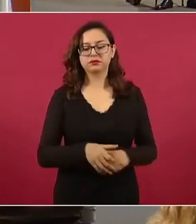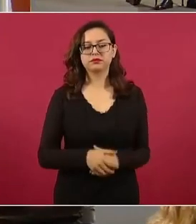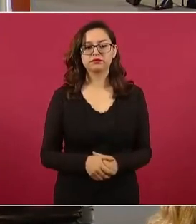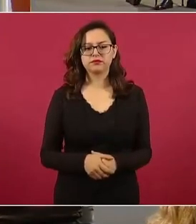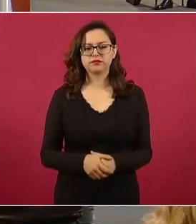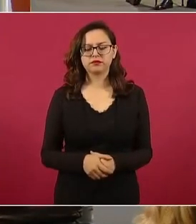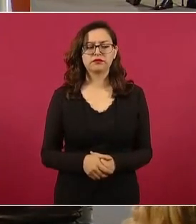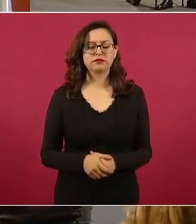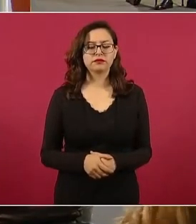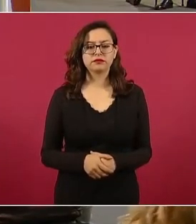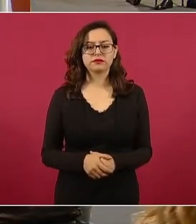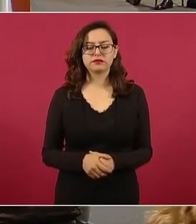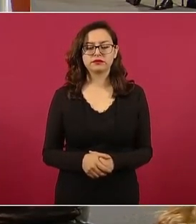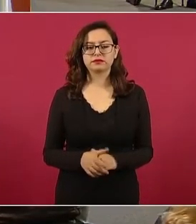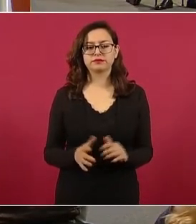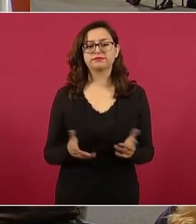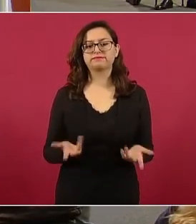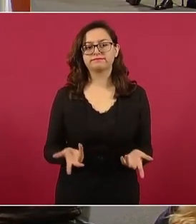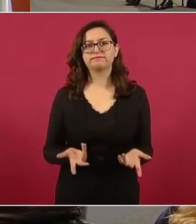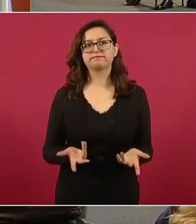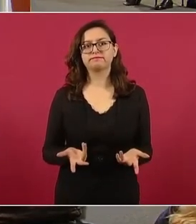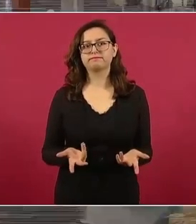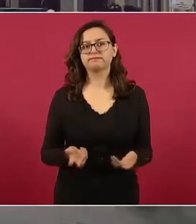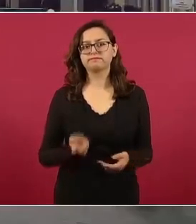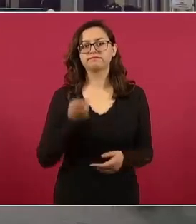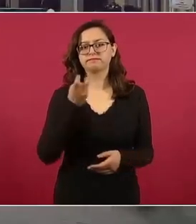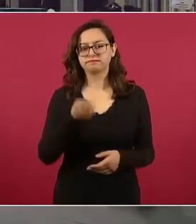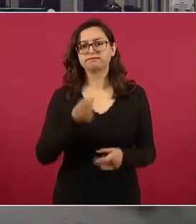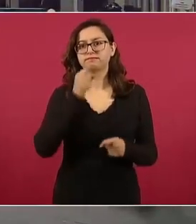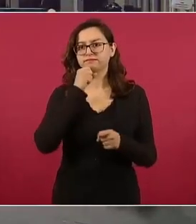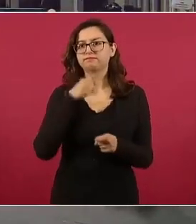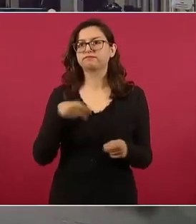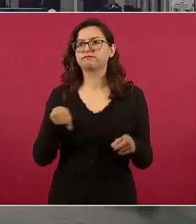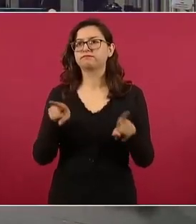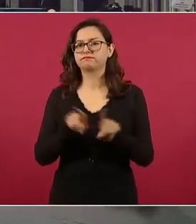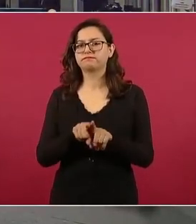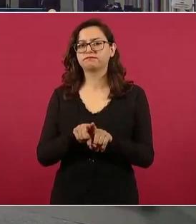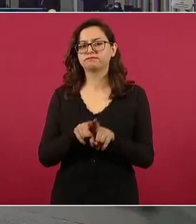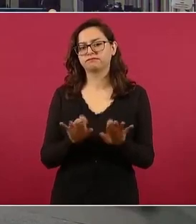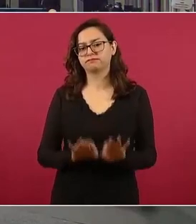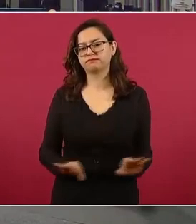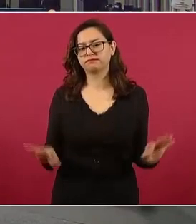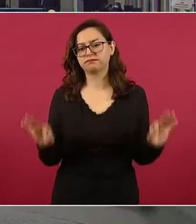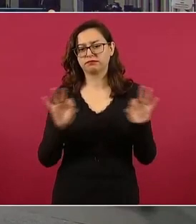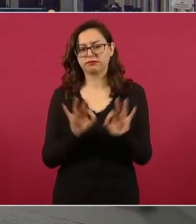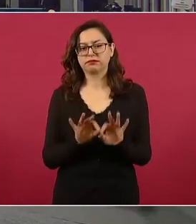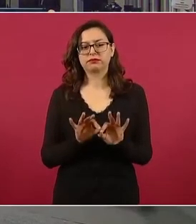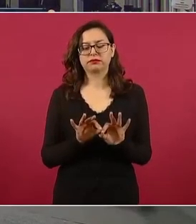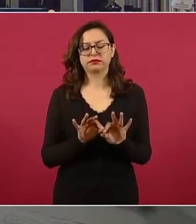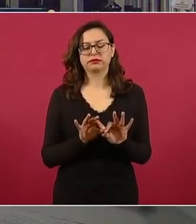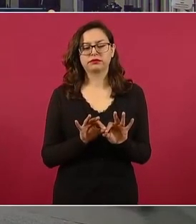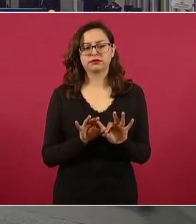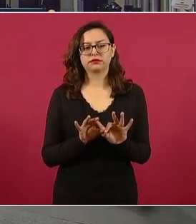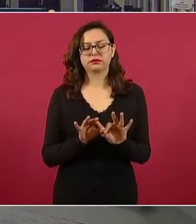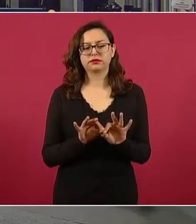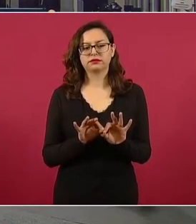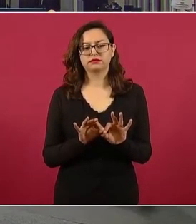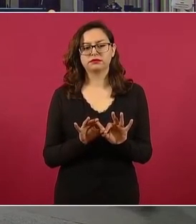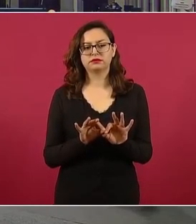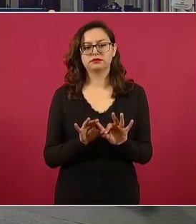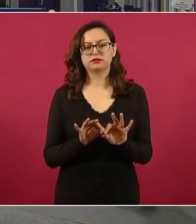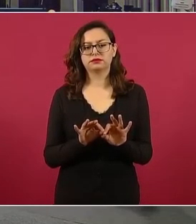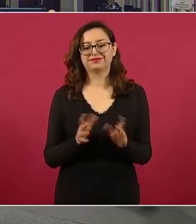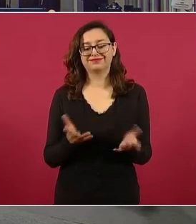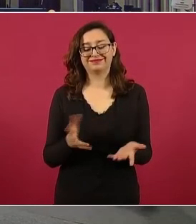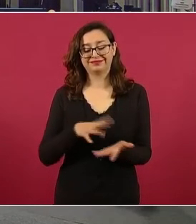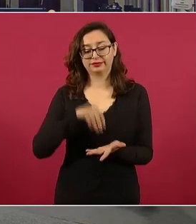Y tiene que ver mucho, y eso también es importante que se conozca, con el